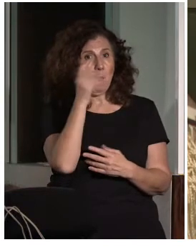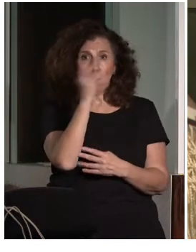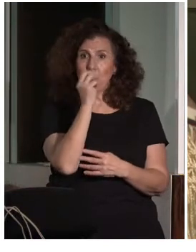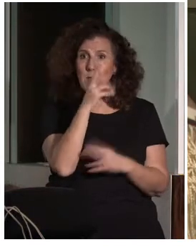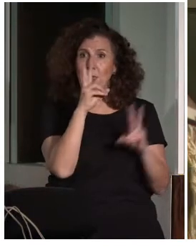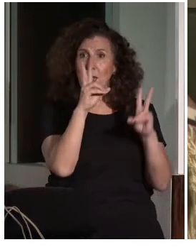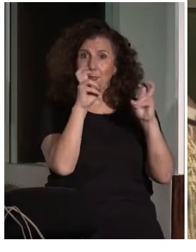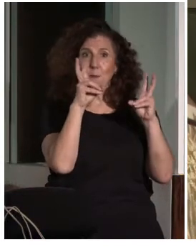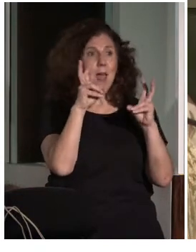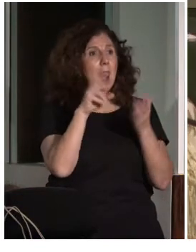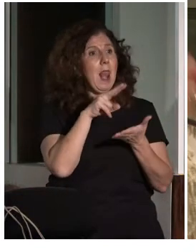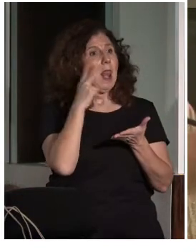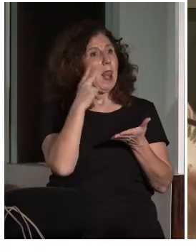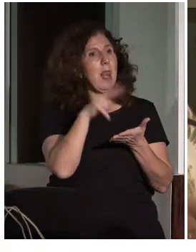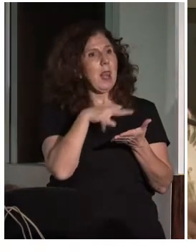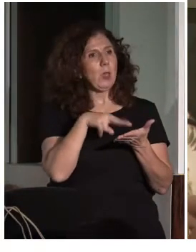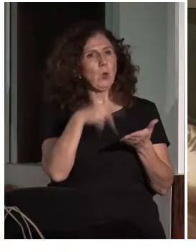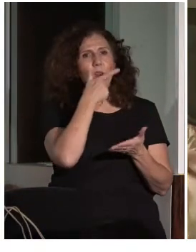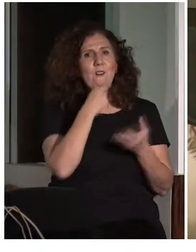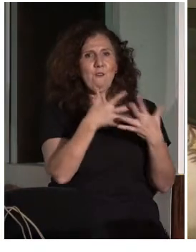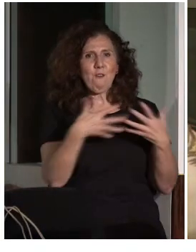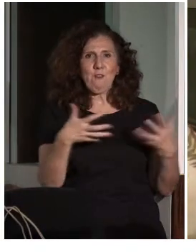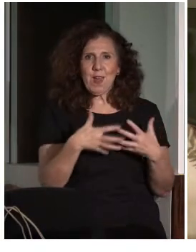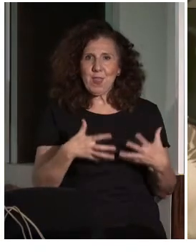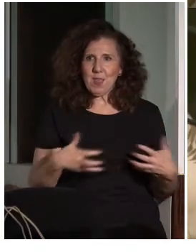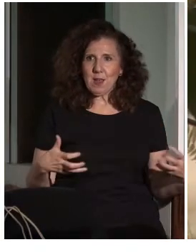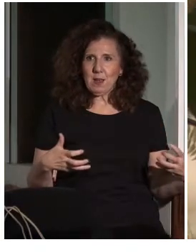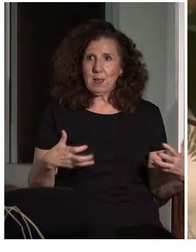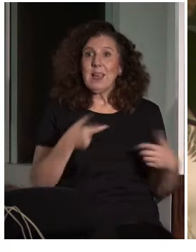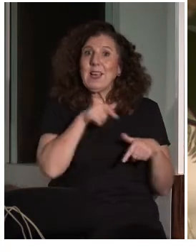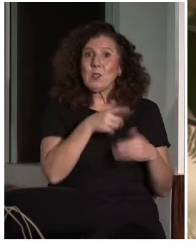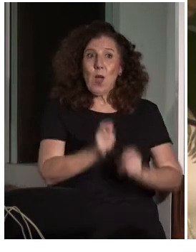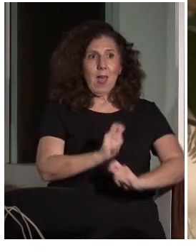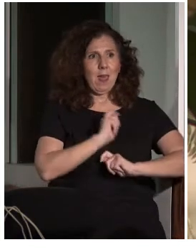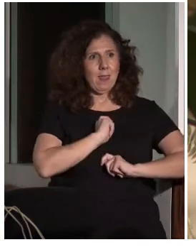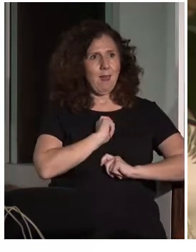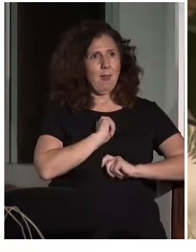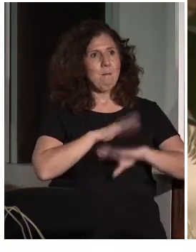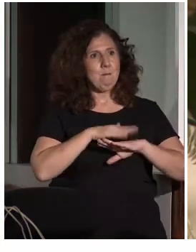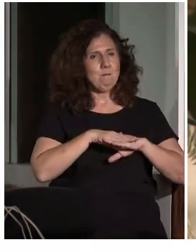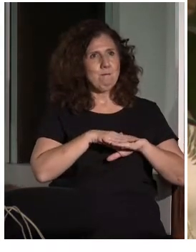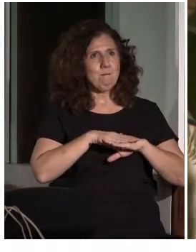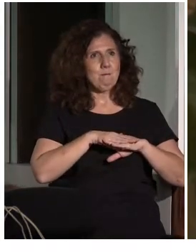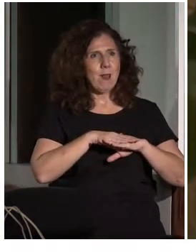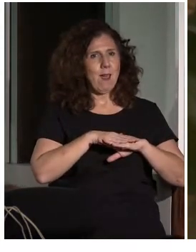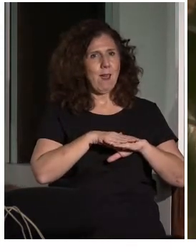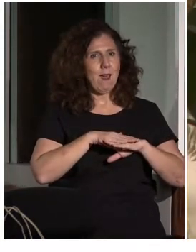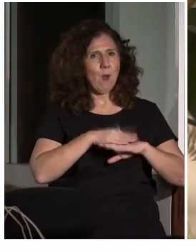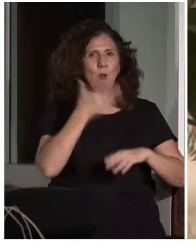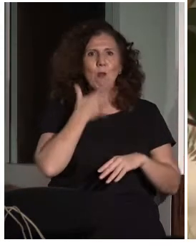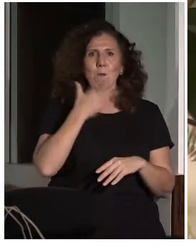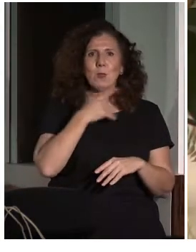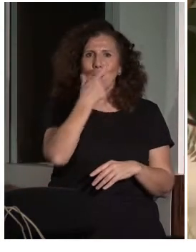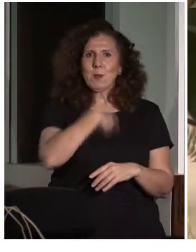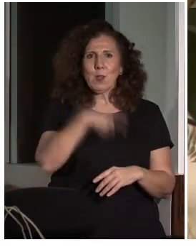La lectura fácil es una gran herramienta para el acceso a la información de las personas con discapacidad intelectual. Pero también